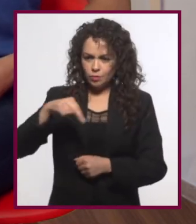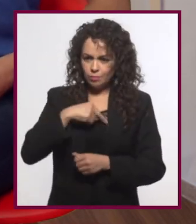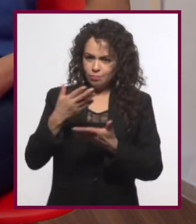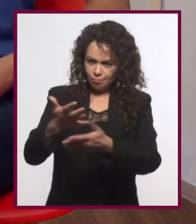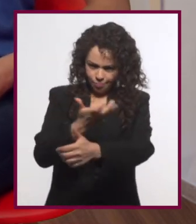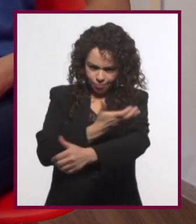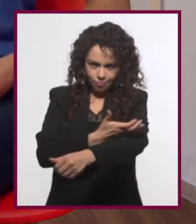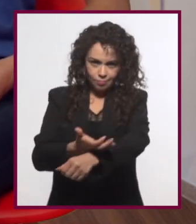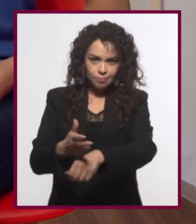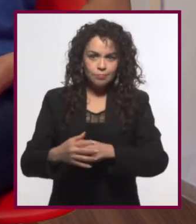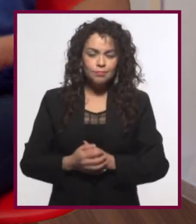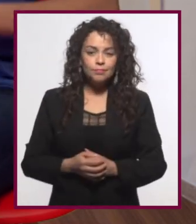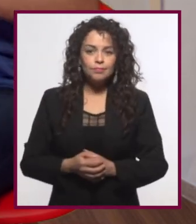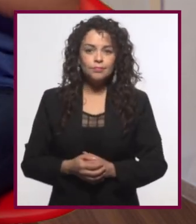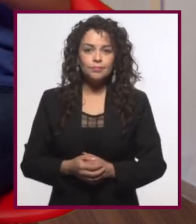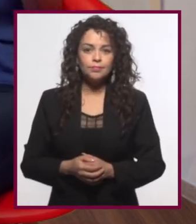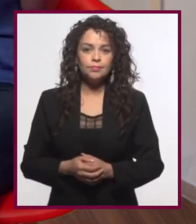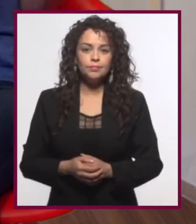acompañamos.